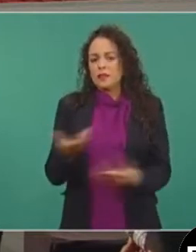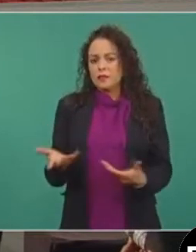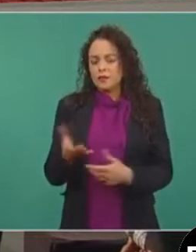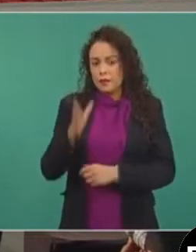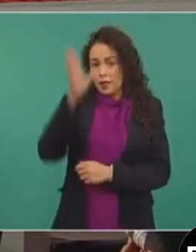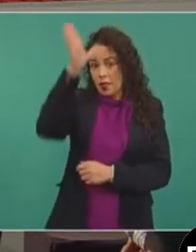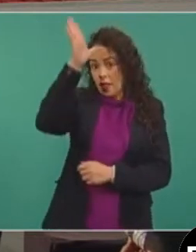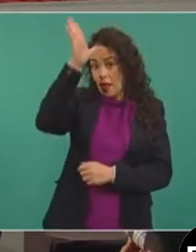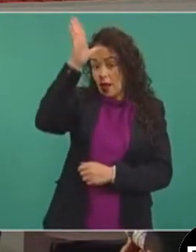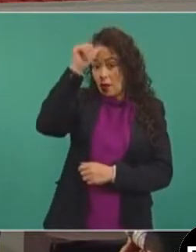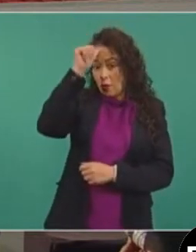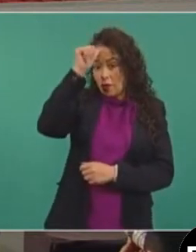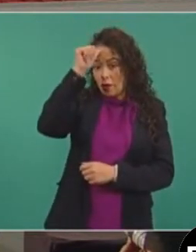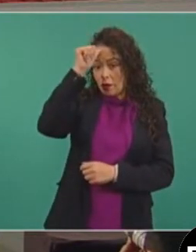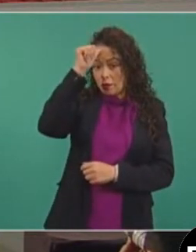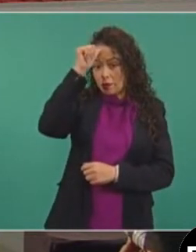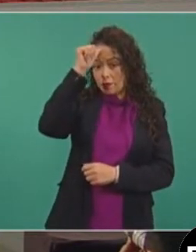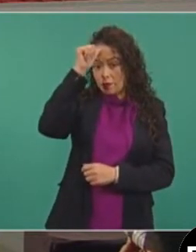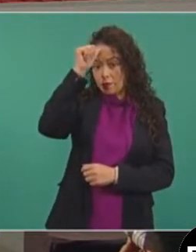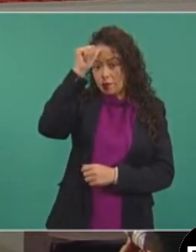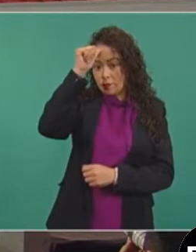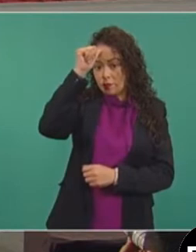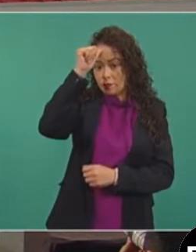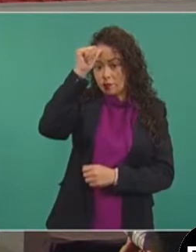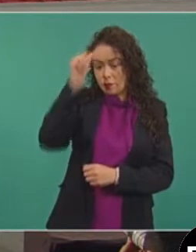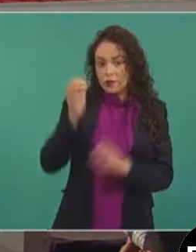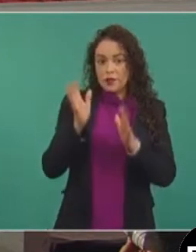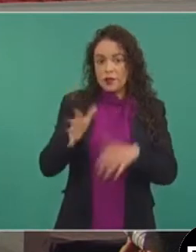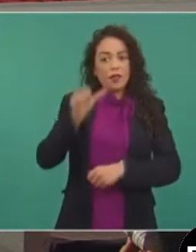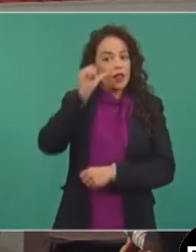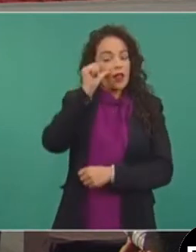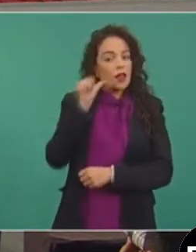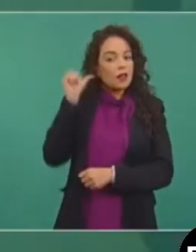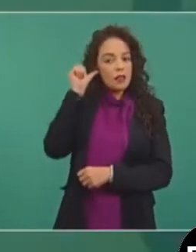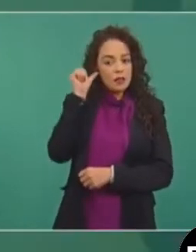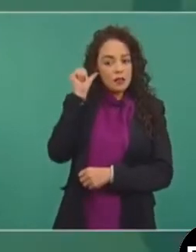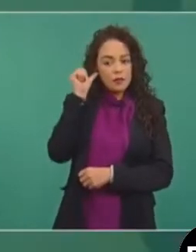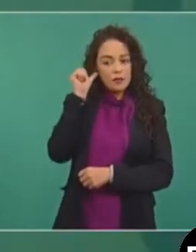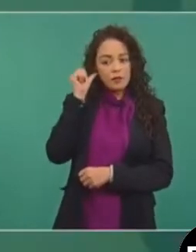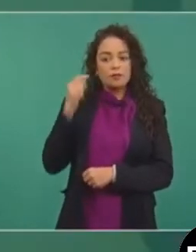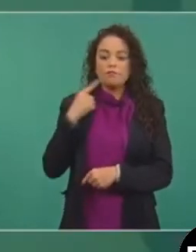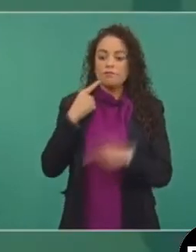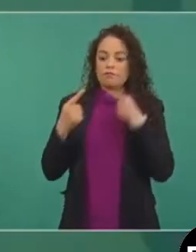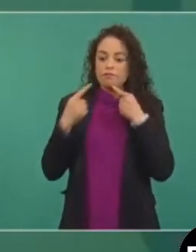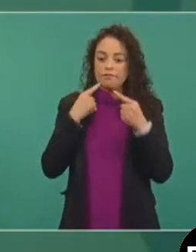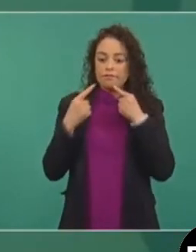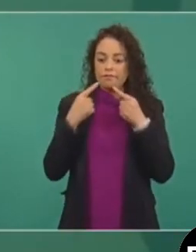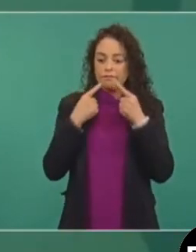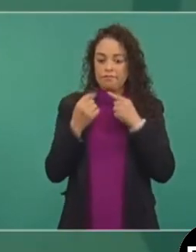tomó el día de ayer de manera